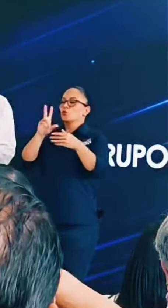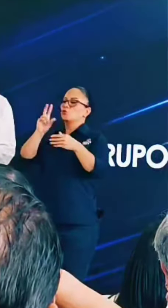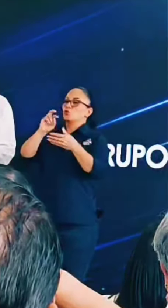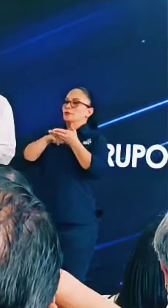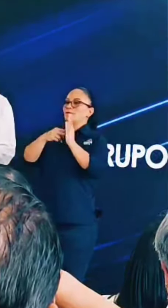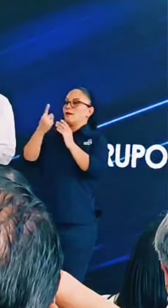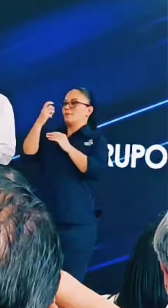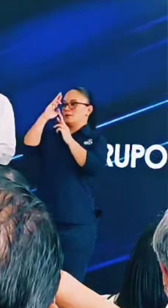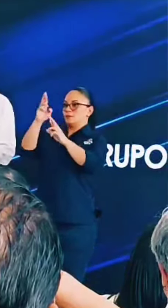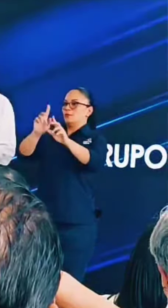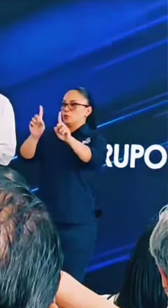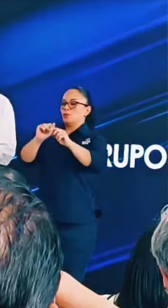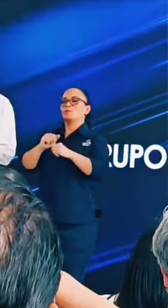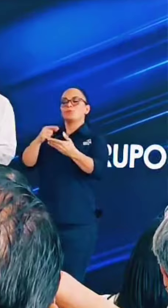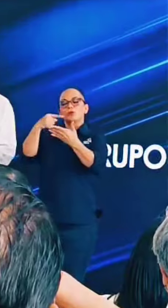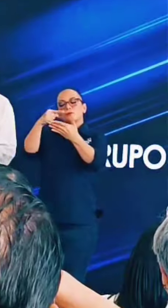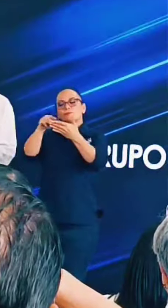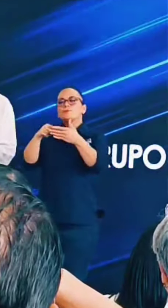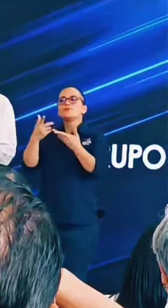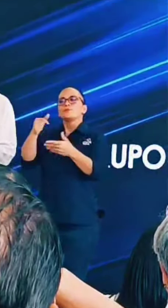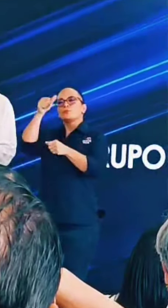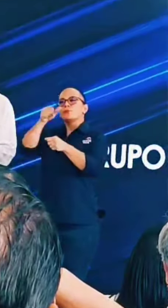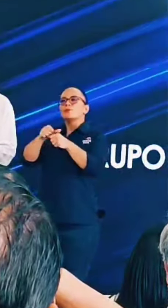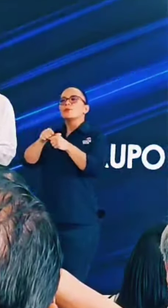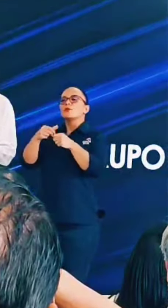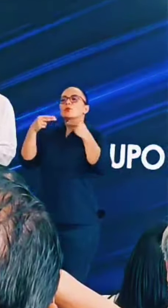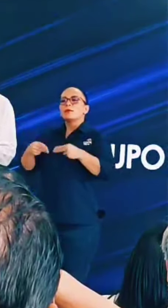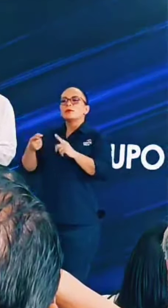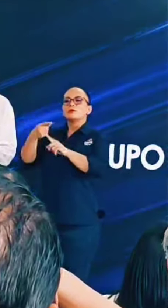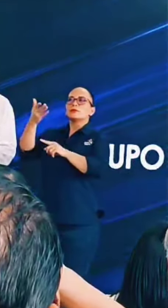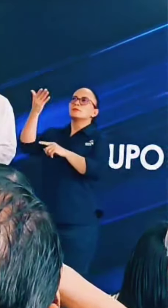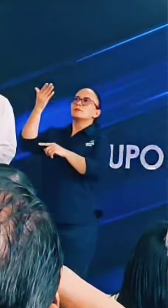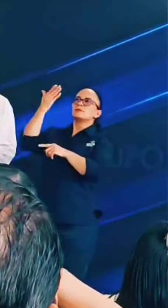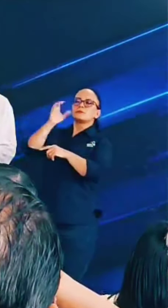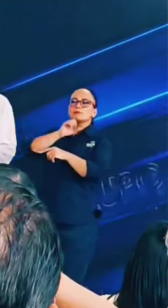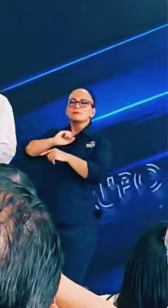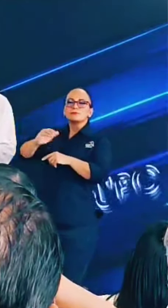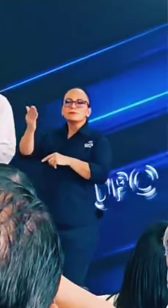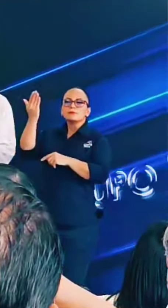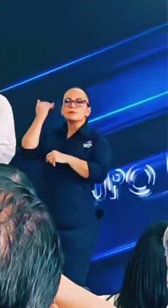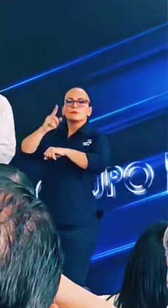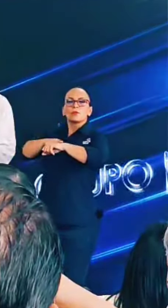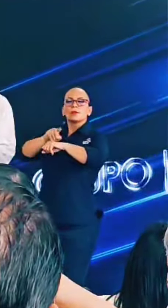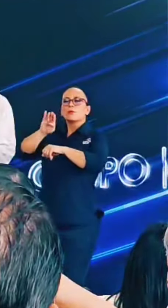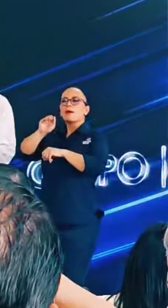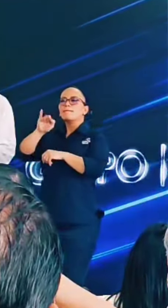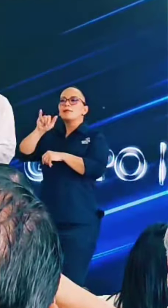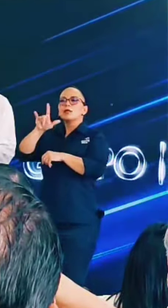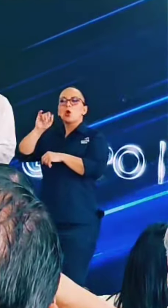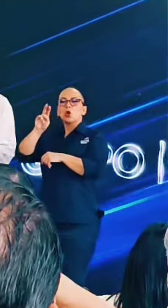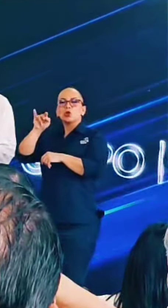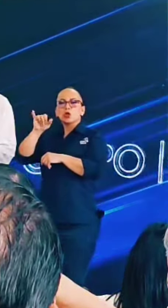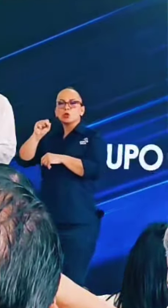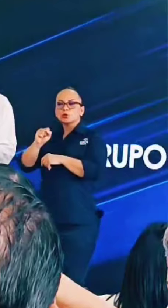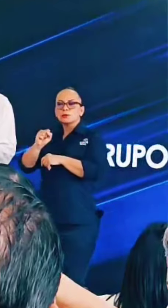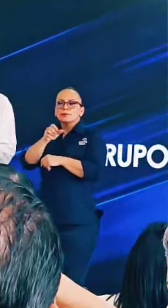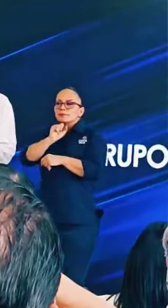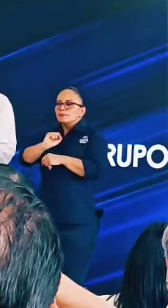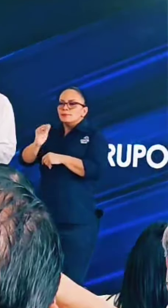irospectuoso, que el ser humano desde la época de los babilonios, oigan eso,